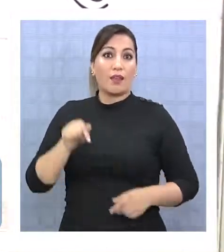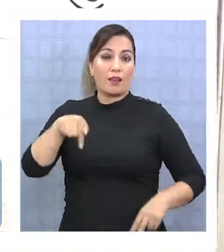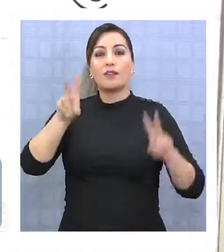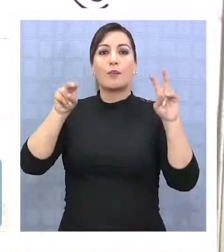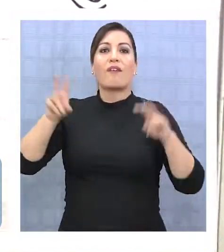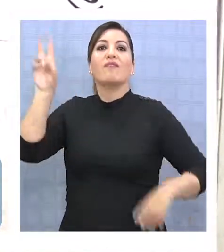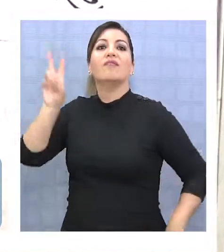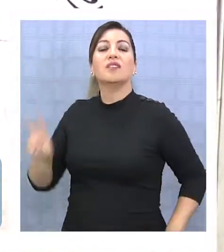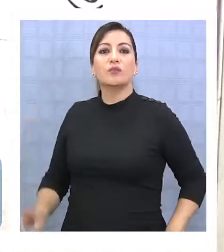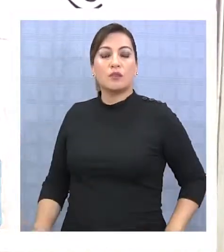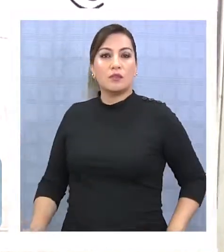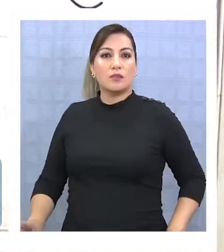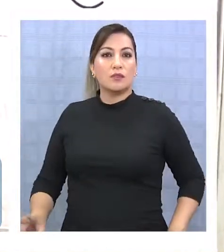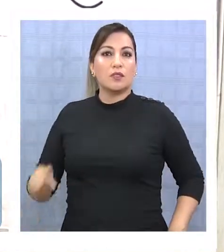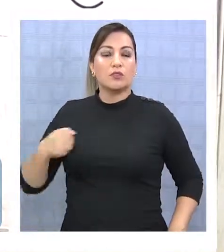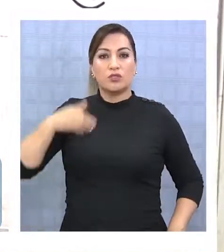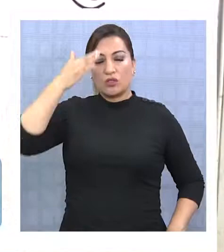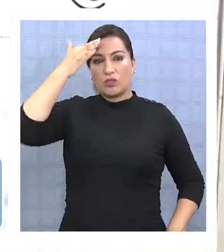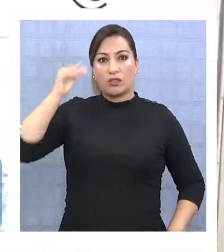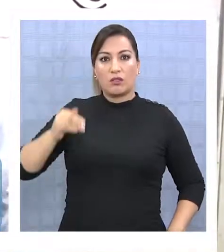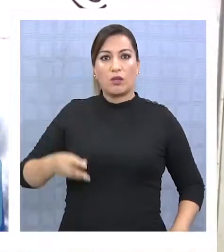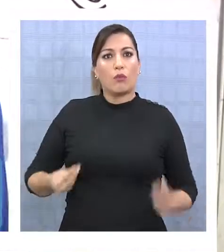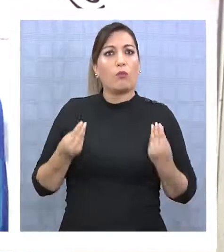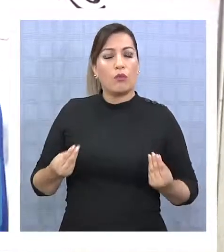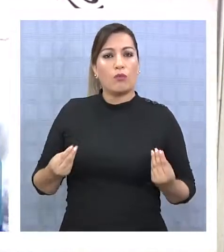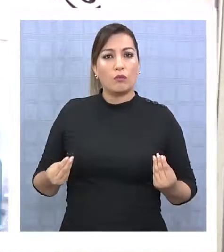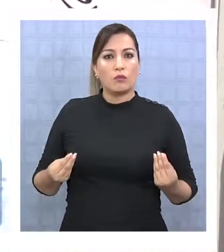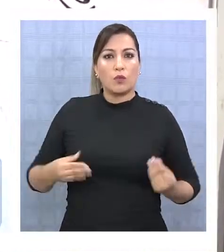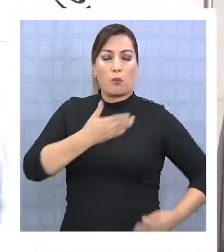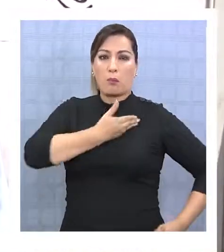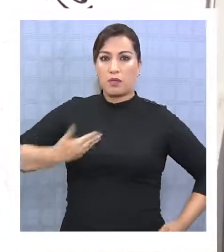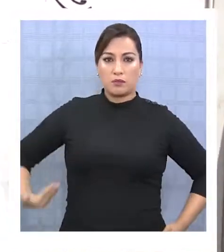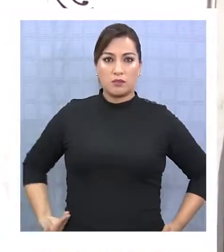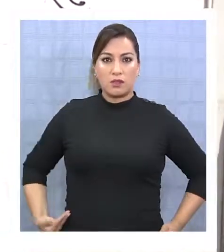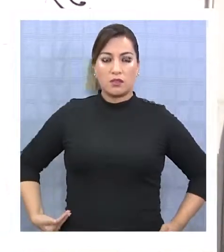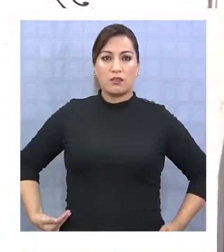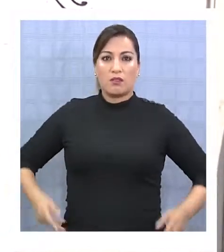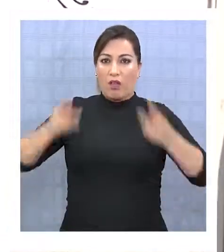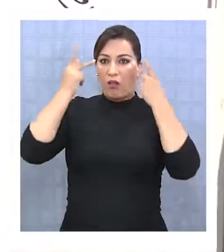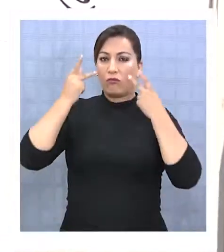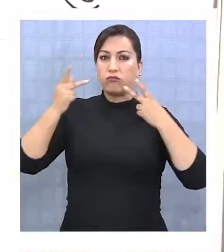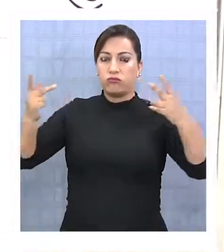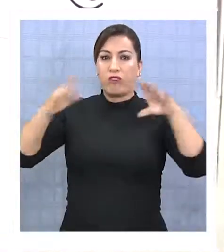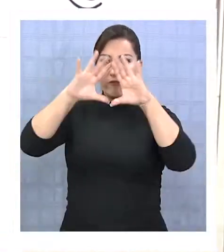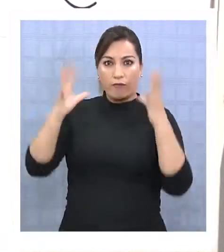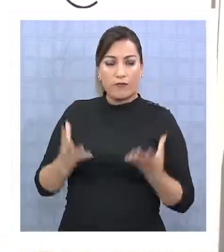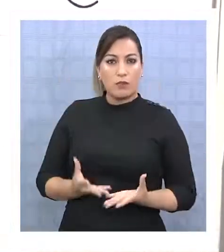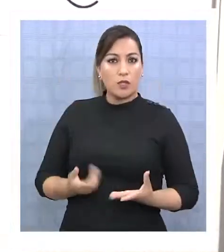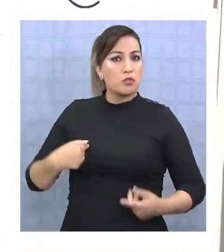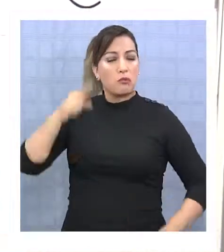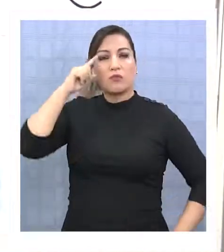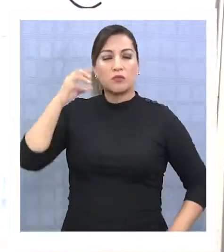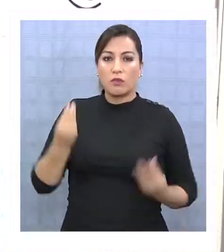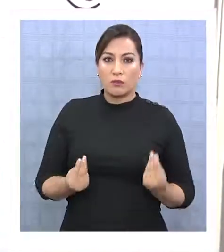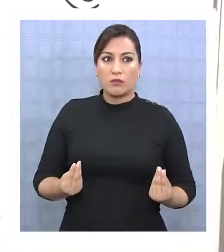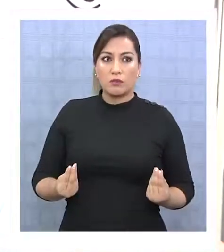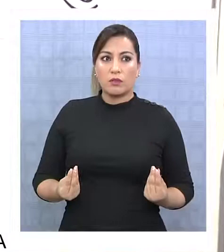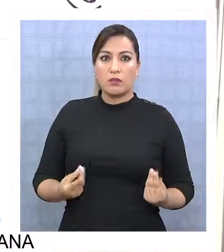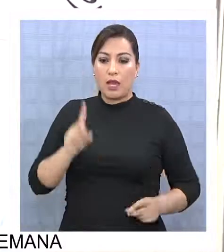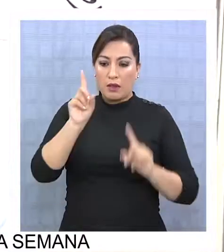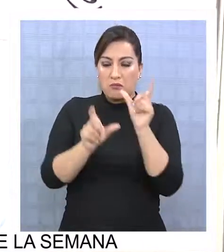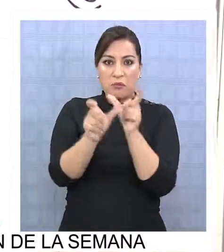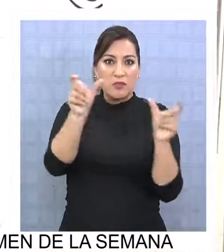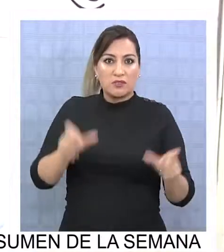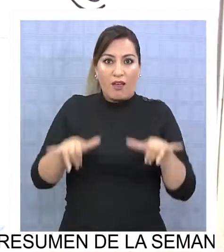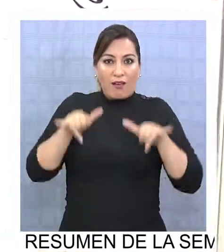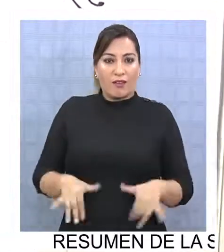En este caso Venezuela. Pero yo creo que es legítimo que un presidente salga a recorrer el mundo. No encuentro absoluta. Y el que se